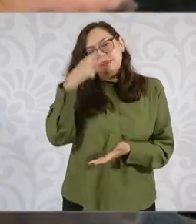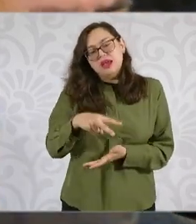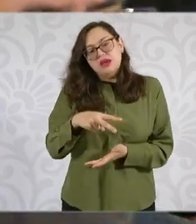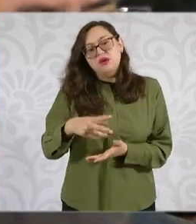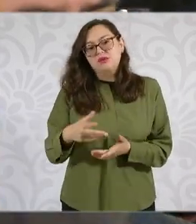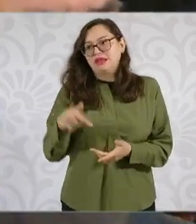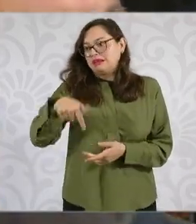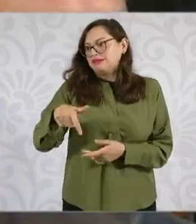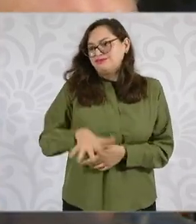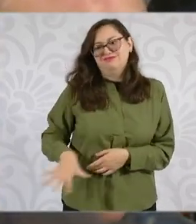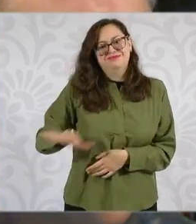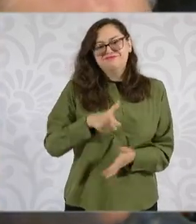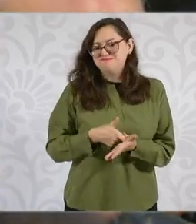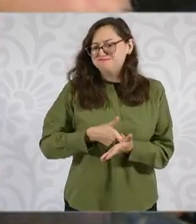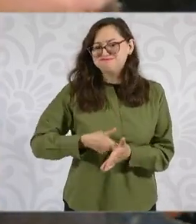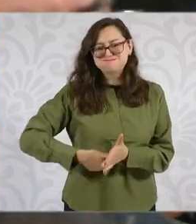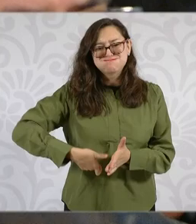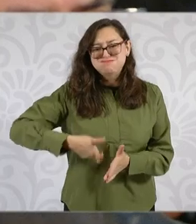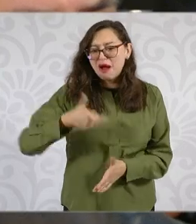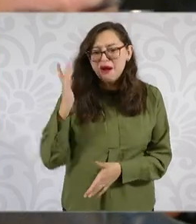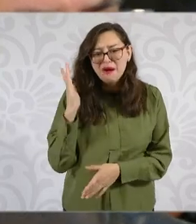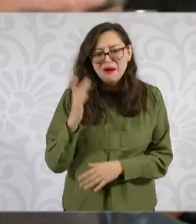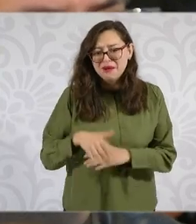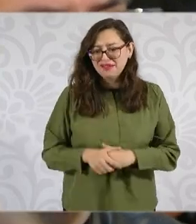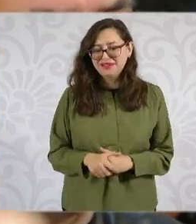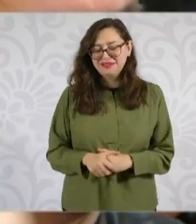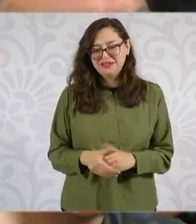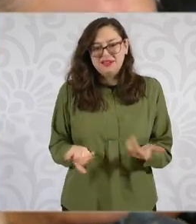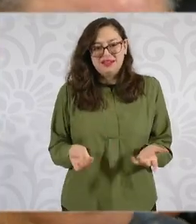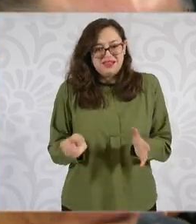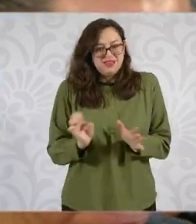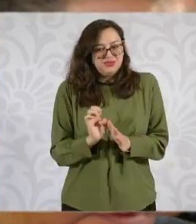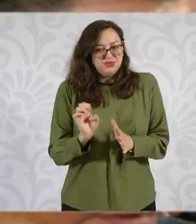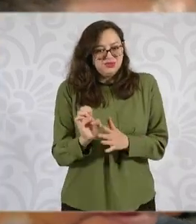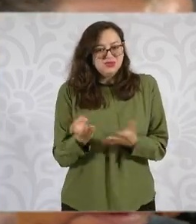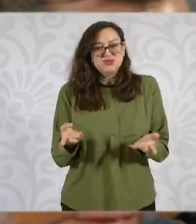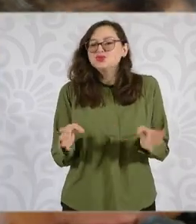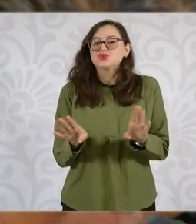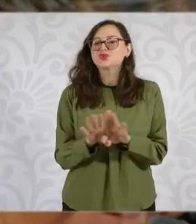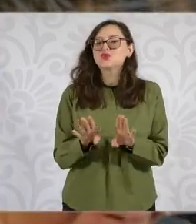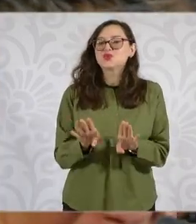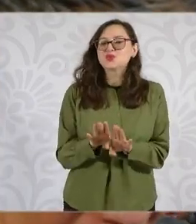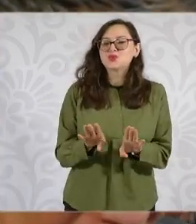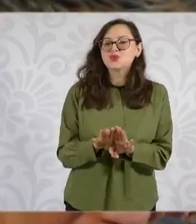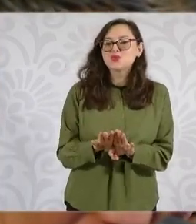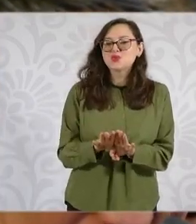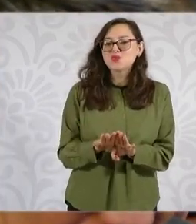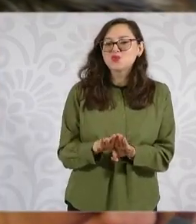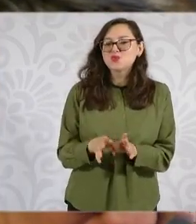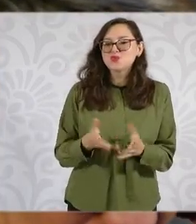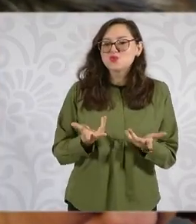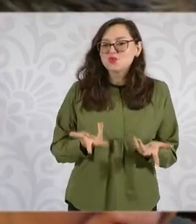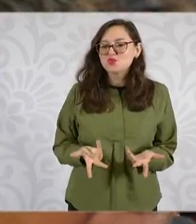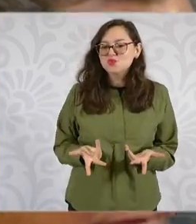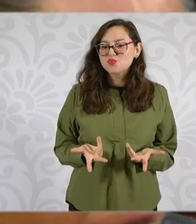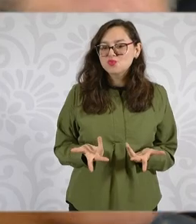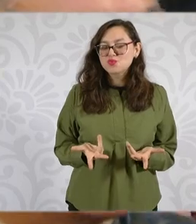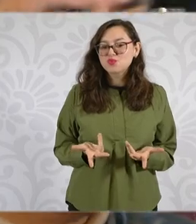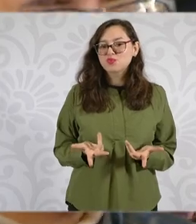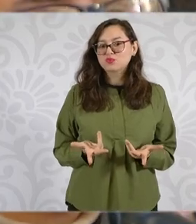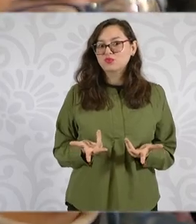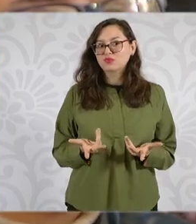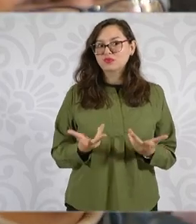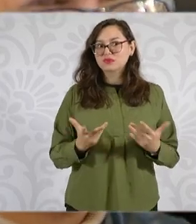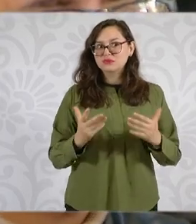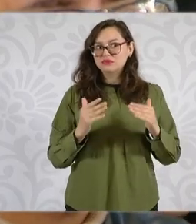es carísimo. Entonces, mi pregunta es si se quiere hacer precisamente esta dinámica de llevar la